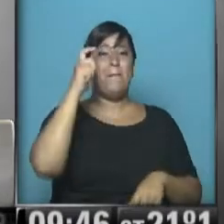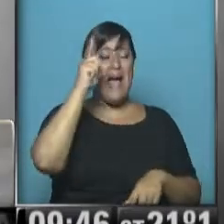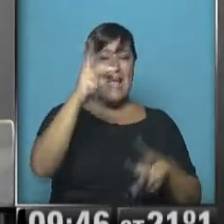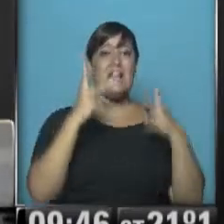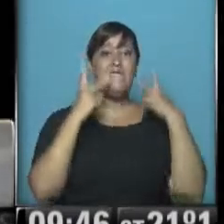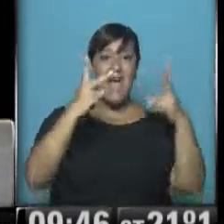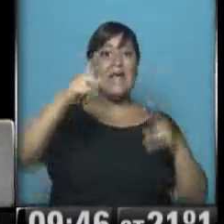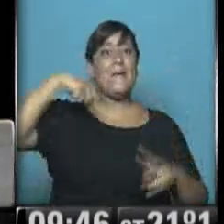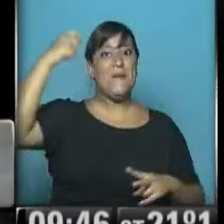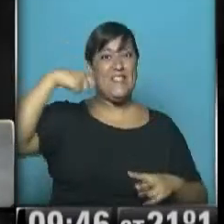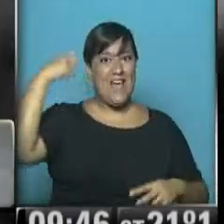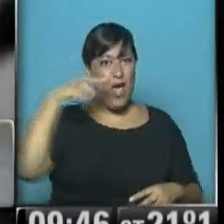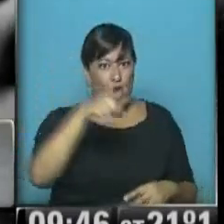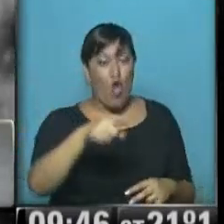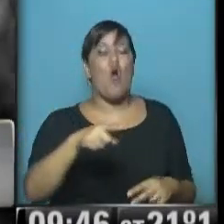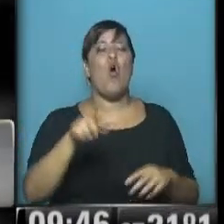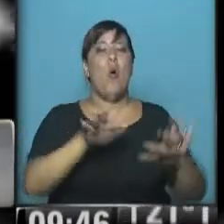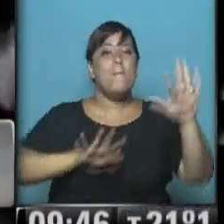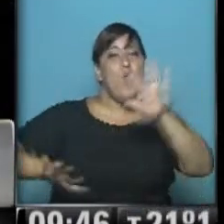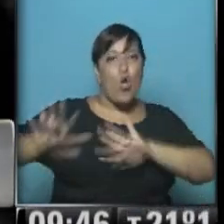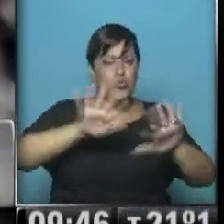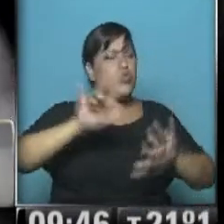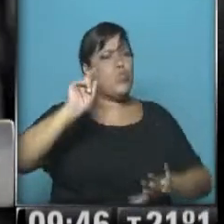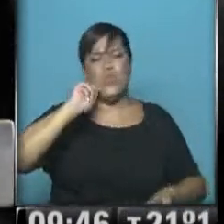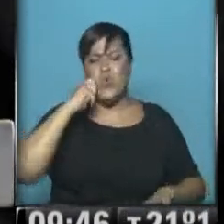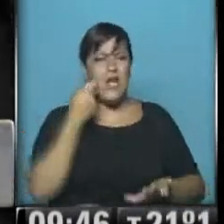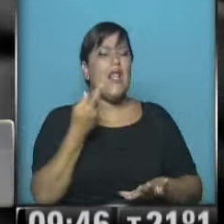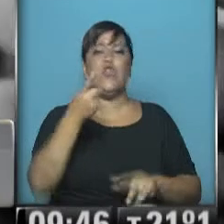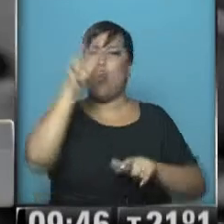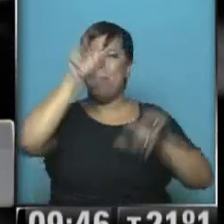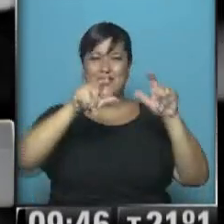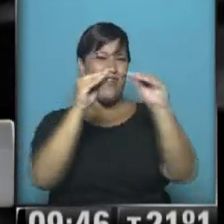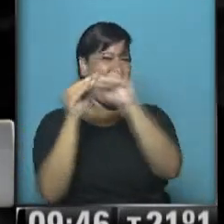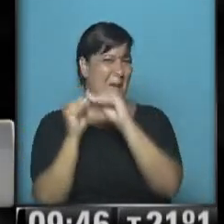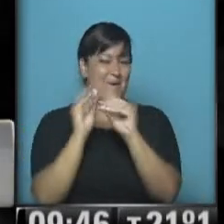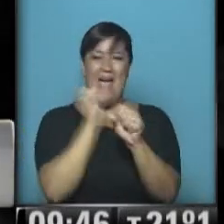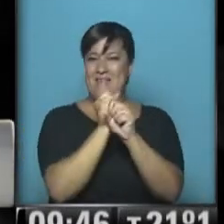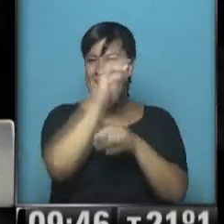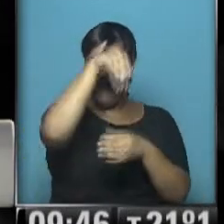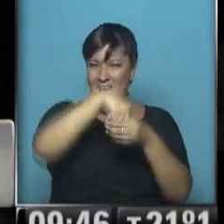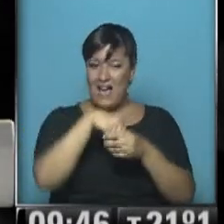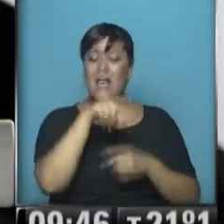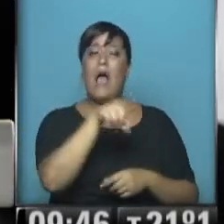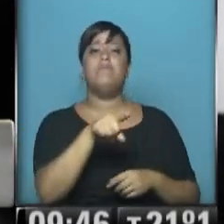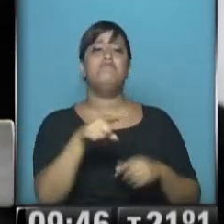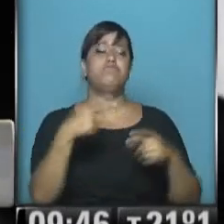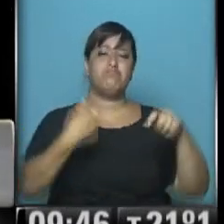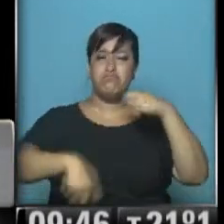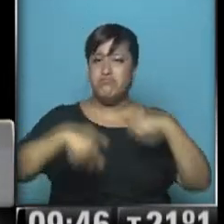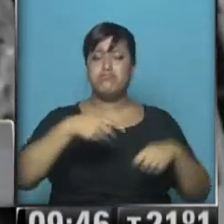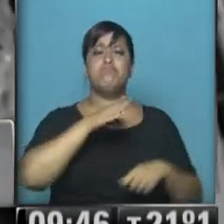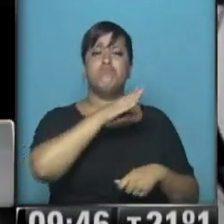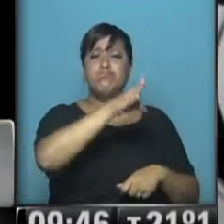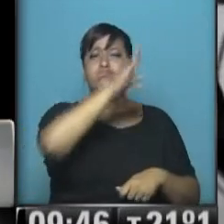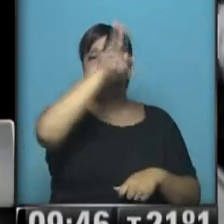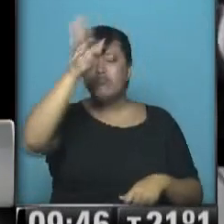videoclip. Una producción muy linda, con gente amiga también trabajando en ese sentido. Y tocando en todos los lugares donde